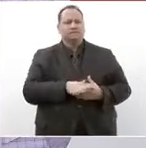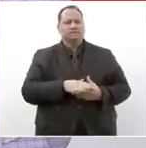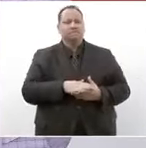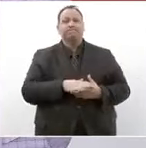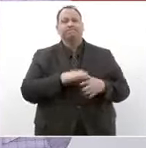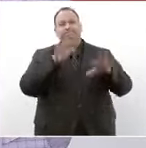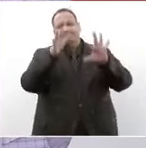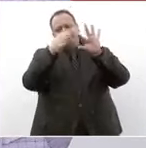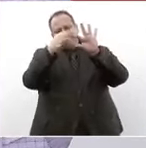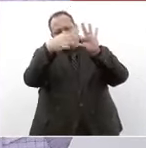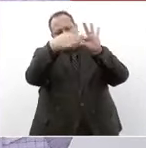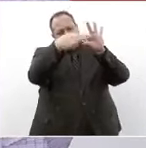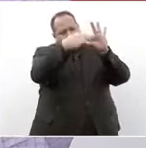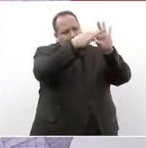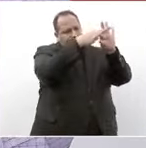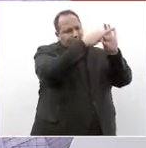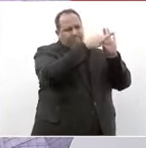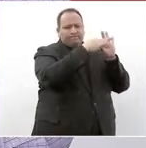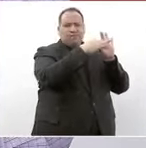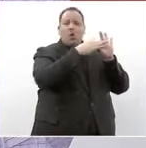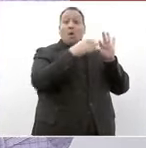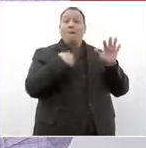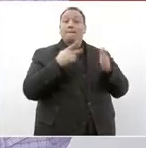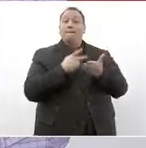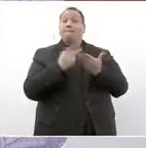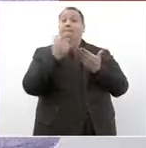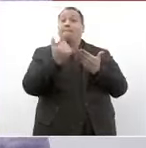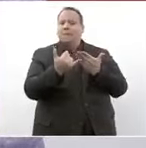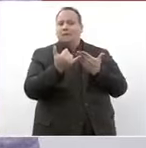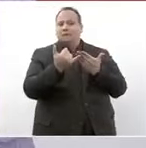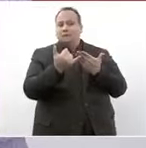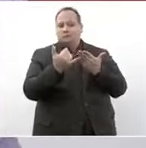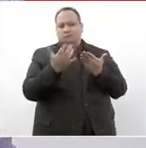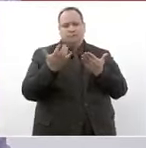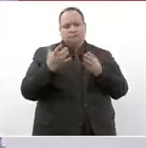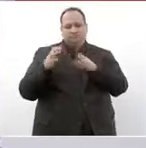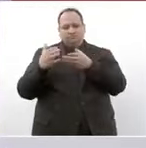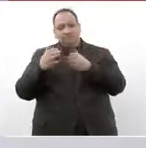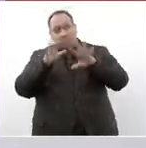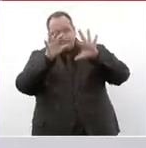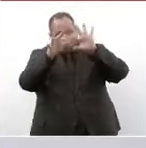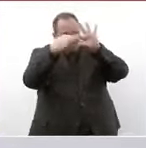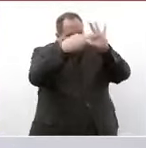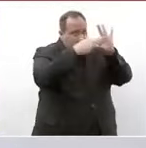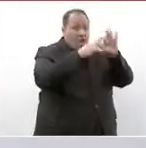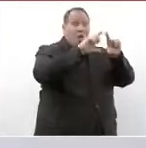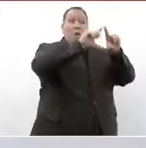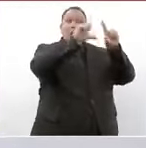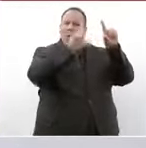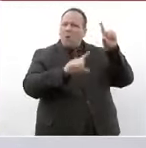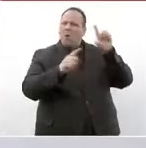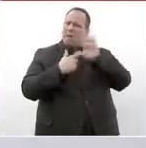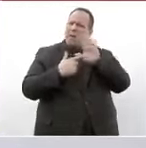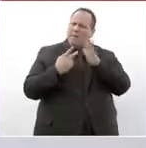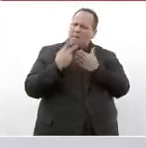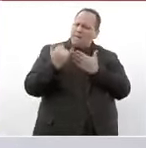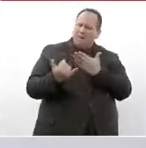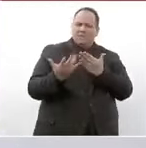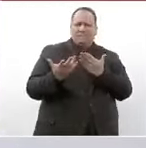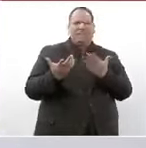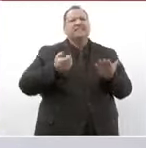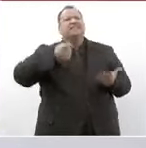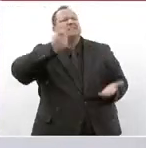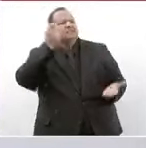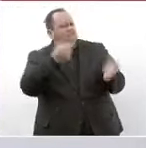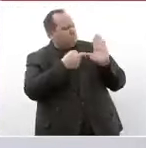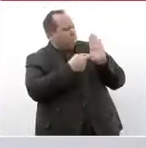nuestro proyecto alternativo de nación en qué consistía